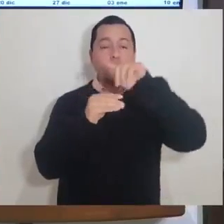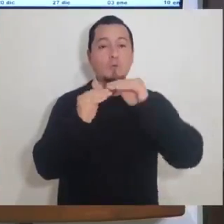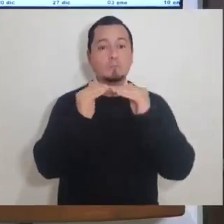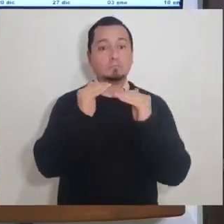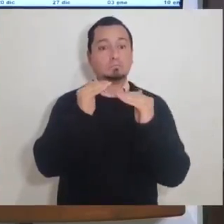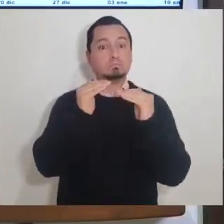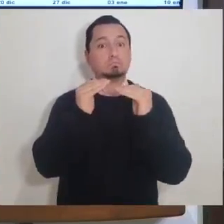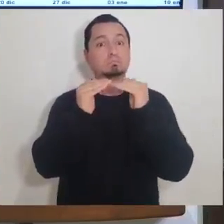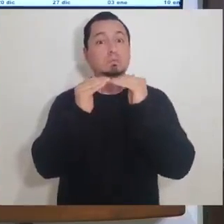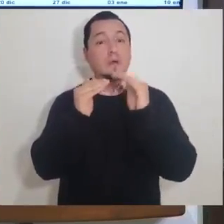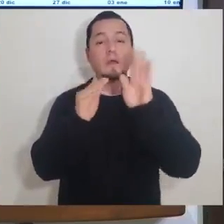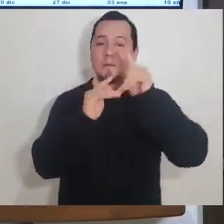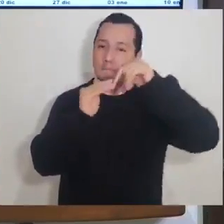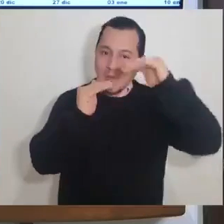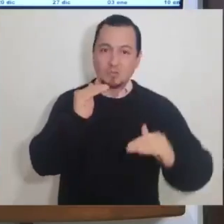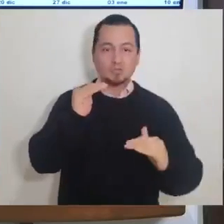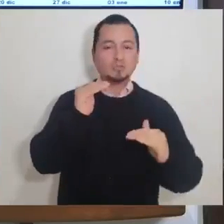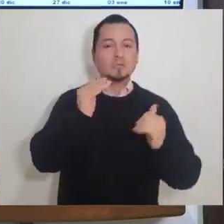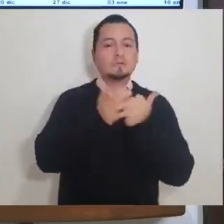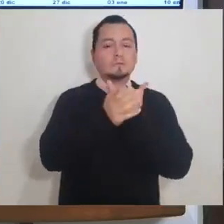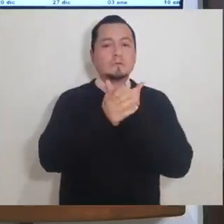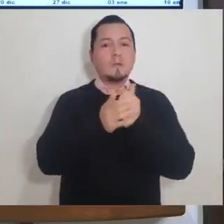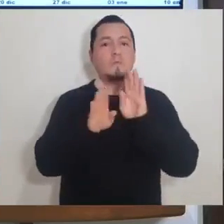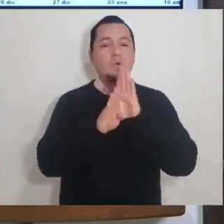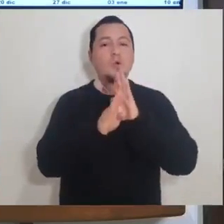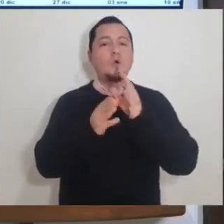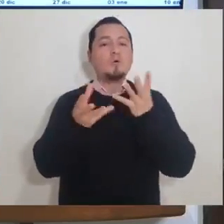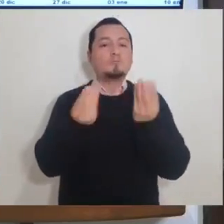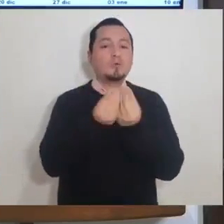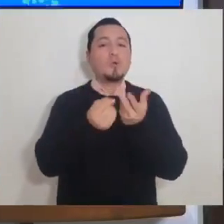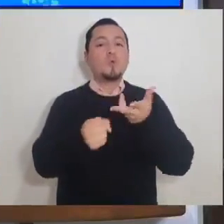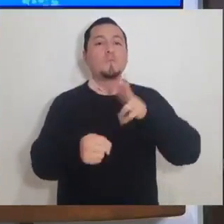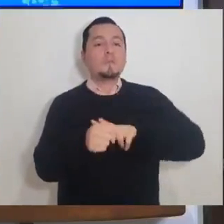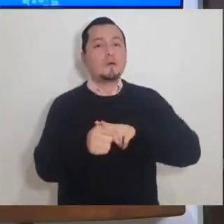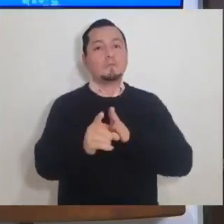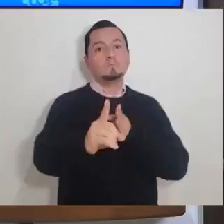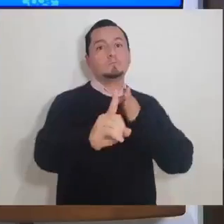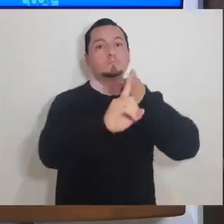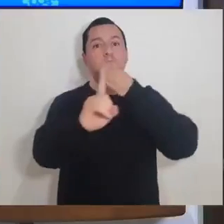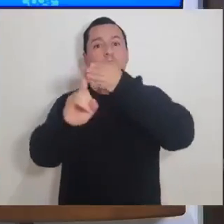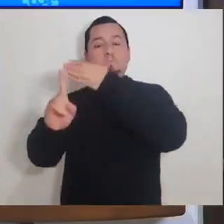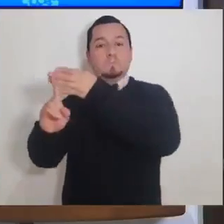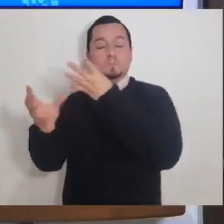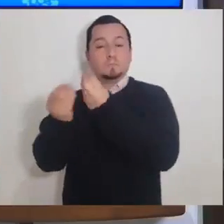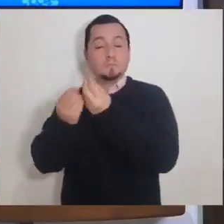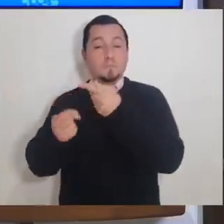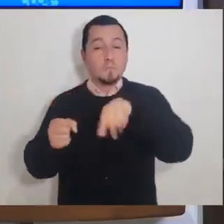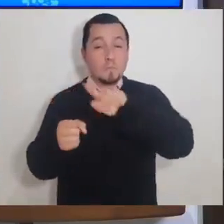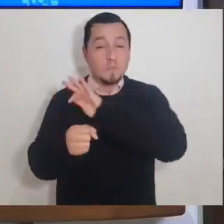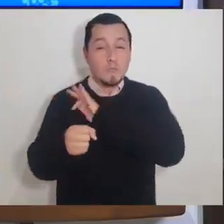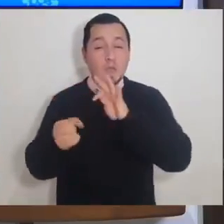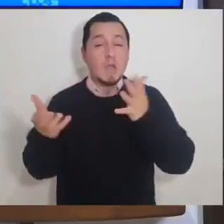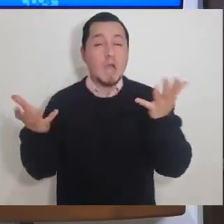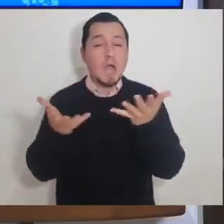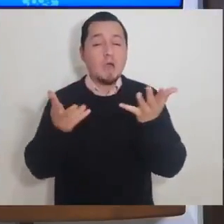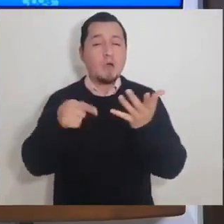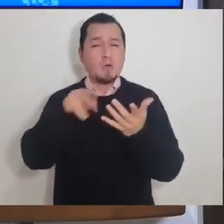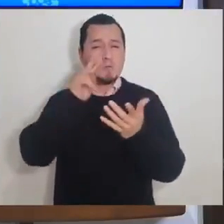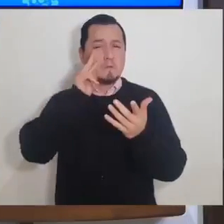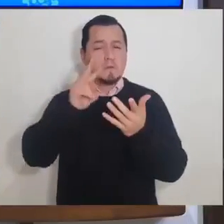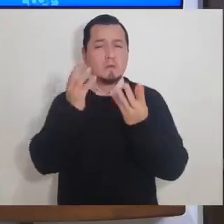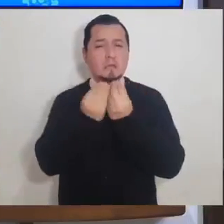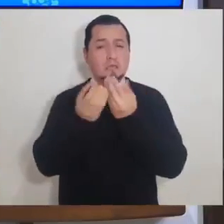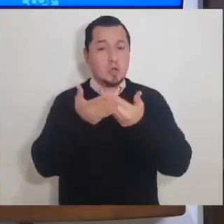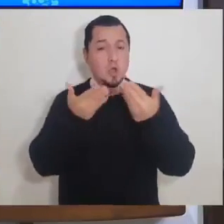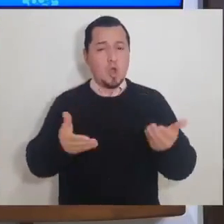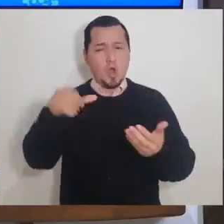de atención que tengamos a la gente que necesite ser recibida en un hospital. Y en ese sentido, ¿qué es lo que estamos nosotros viendo